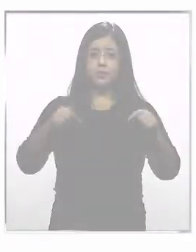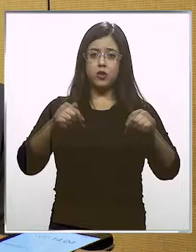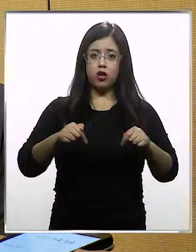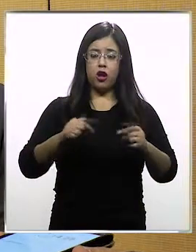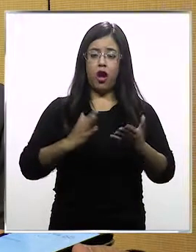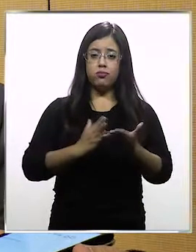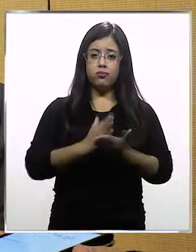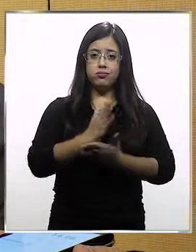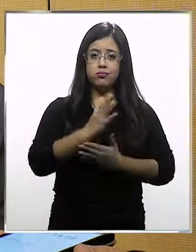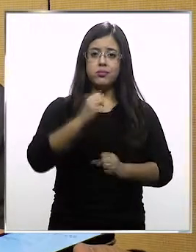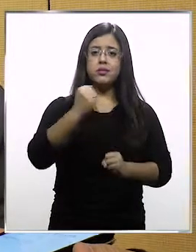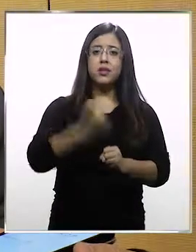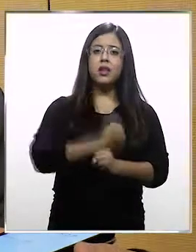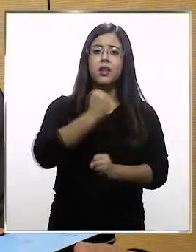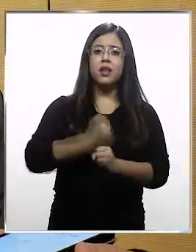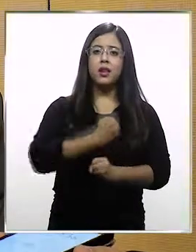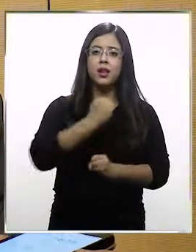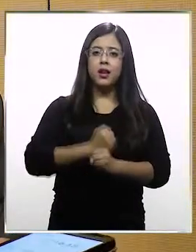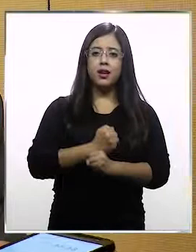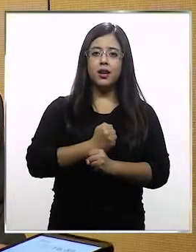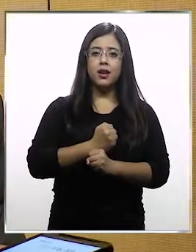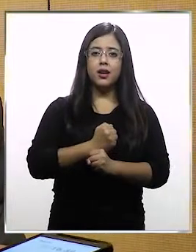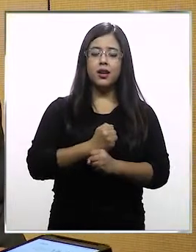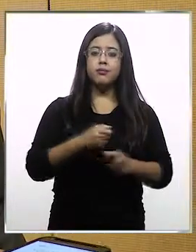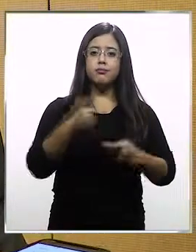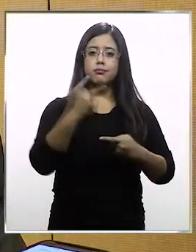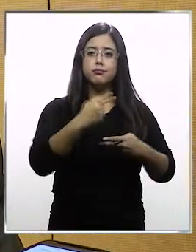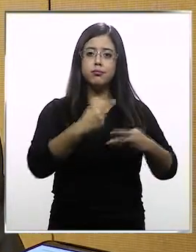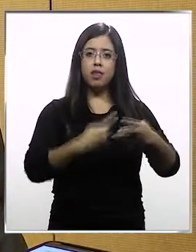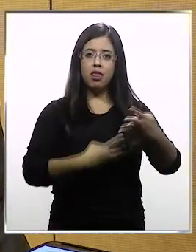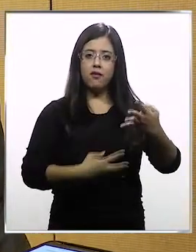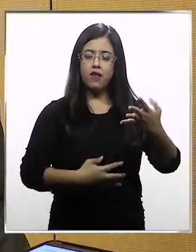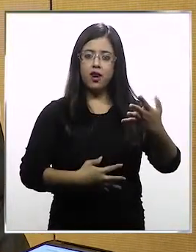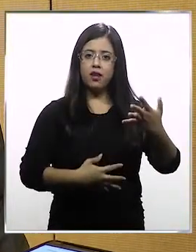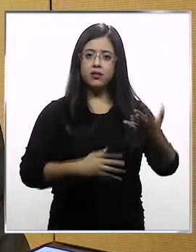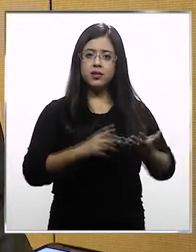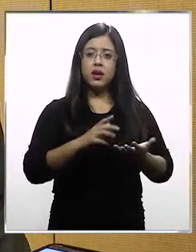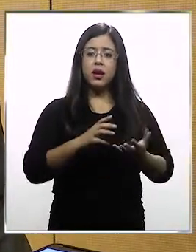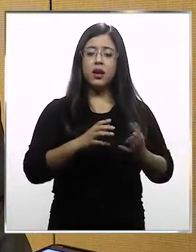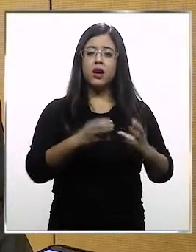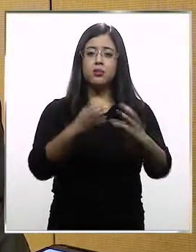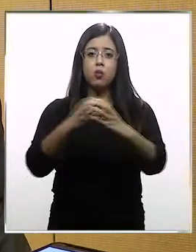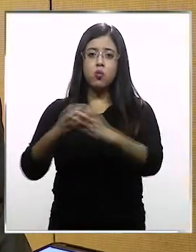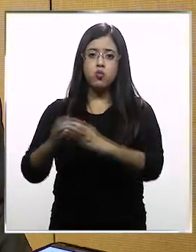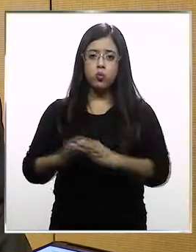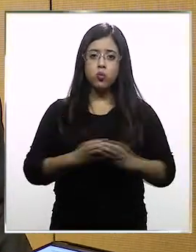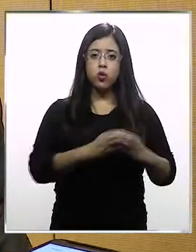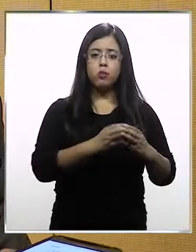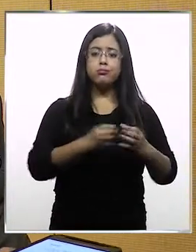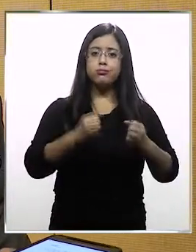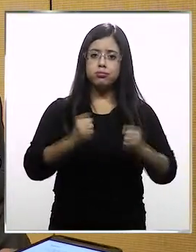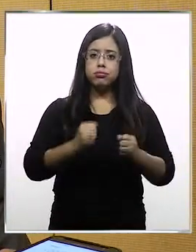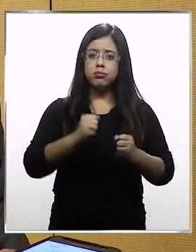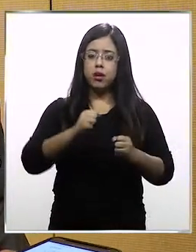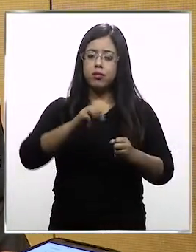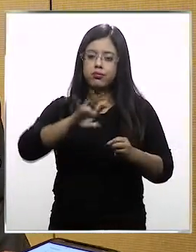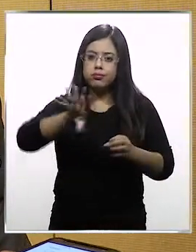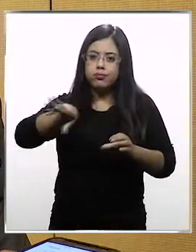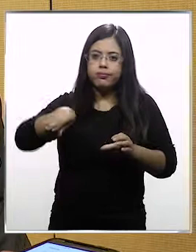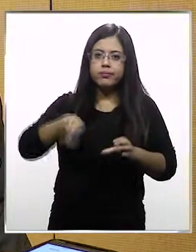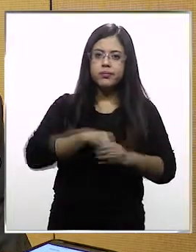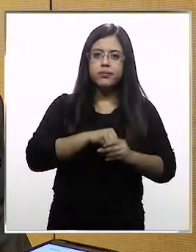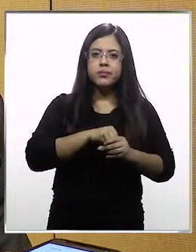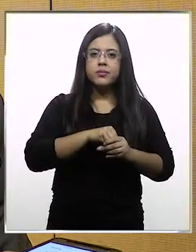Hoy hemos iniciado un taller con distintos sectores para poder